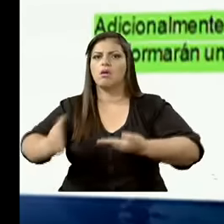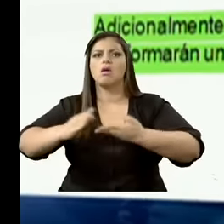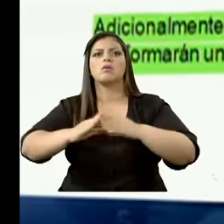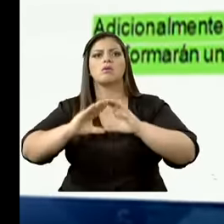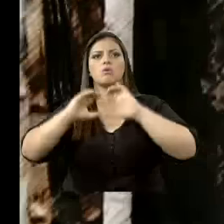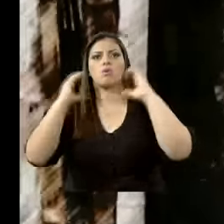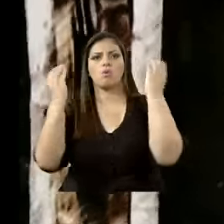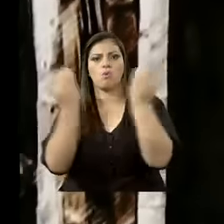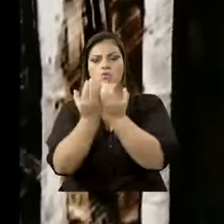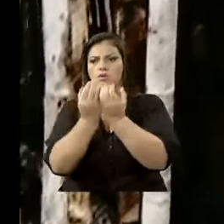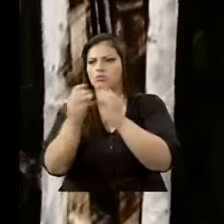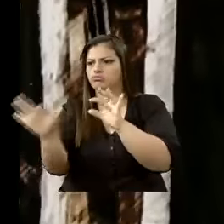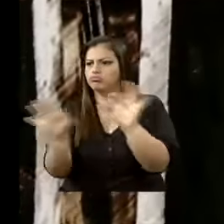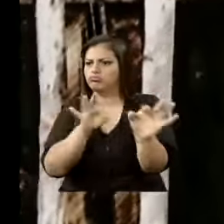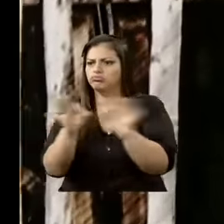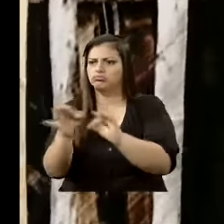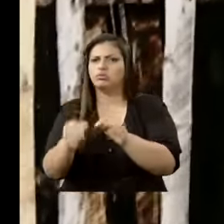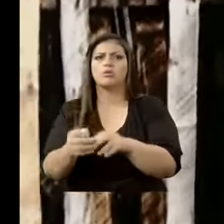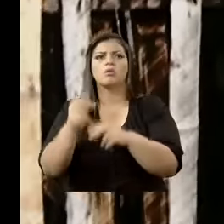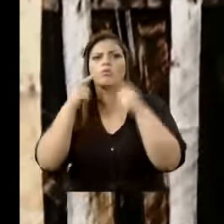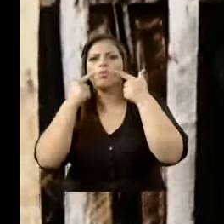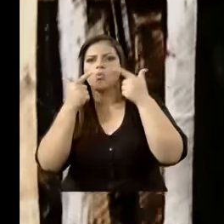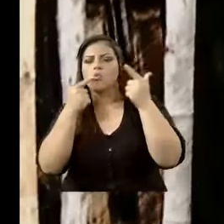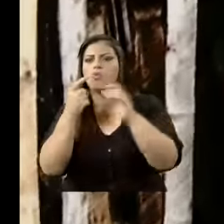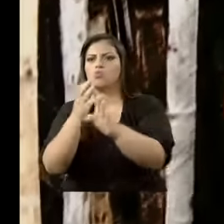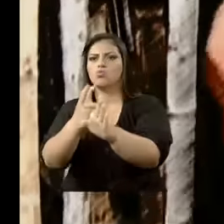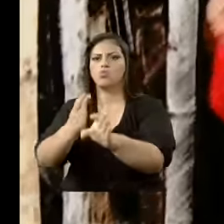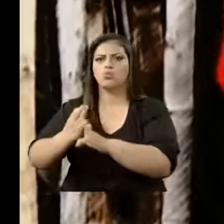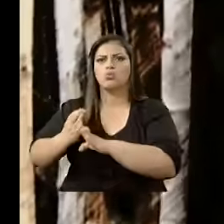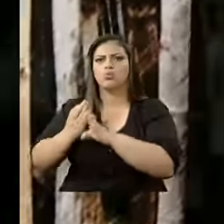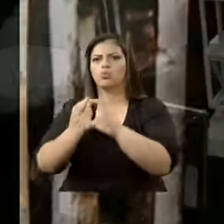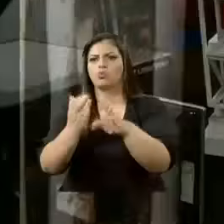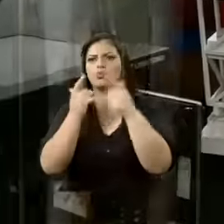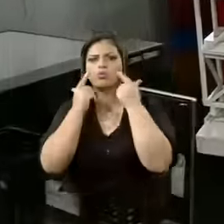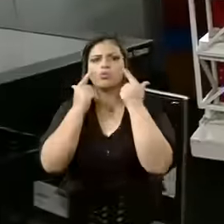vigilancia. Informó Luxiola Salazar.